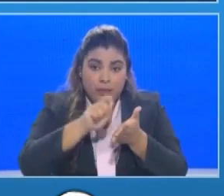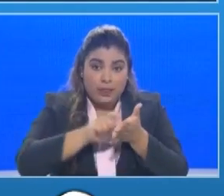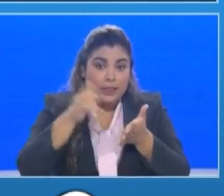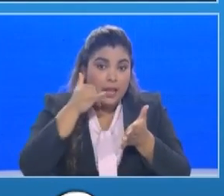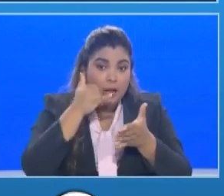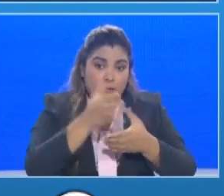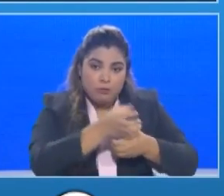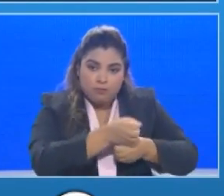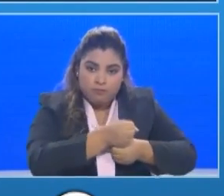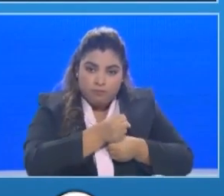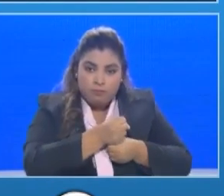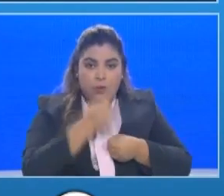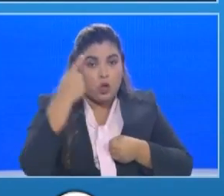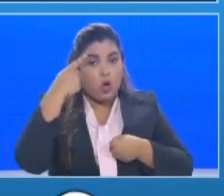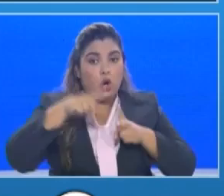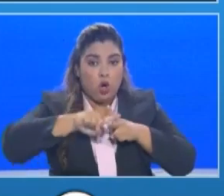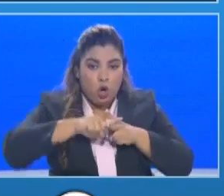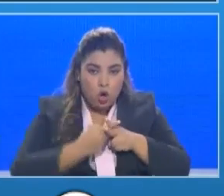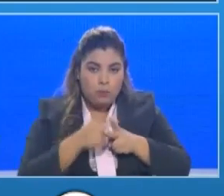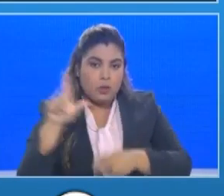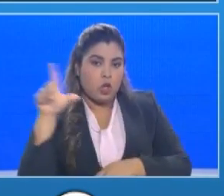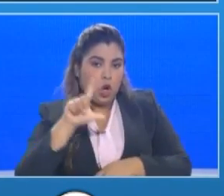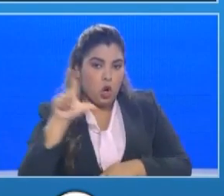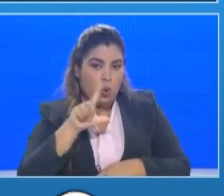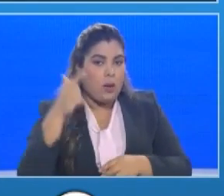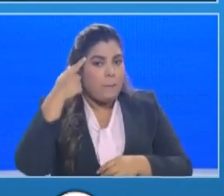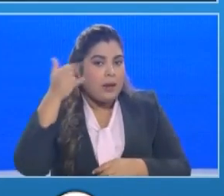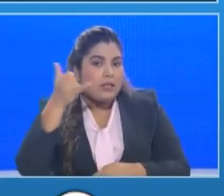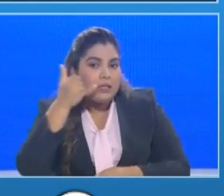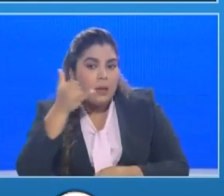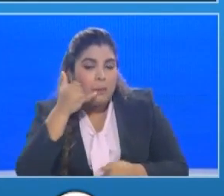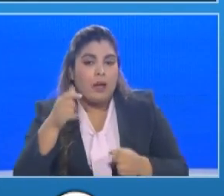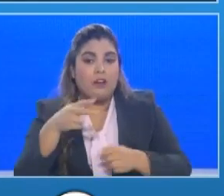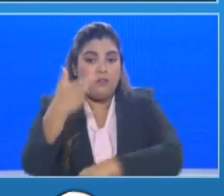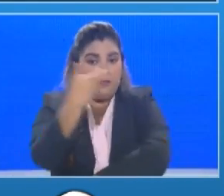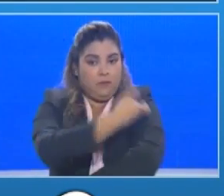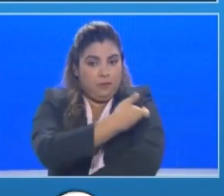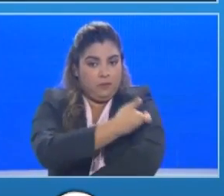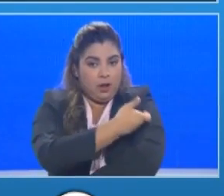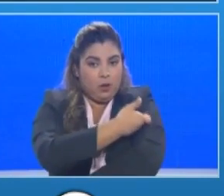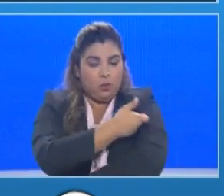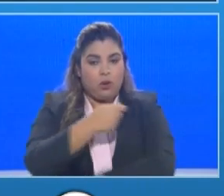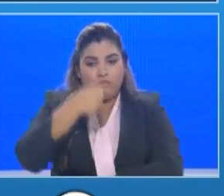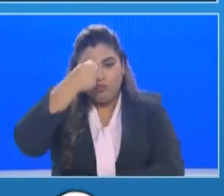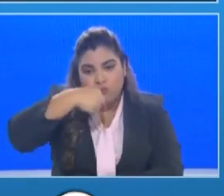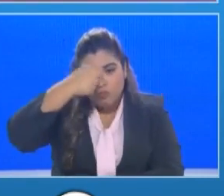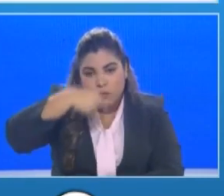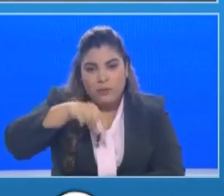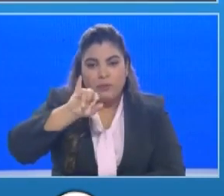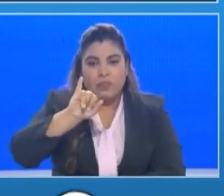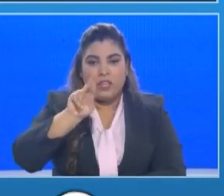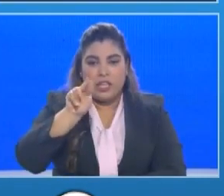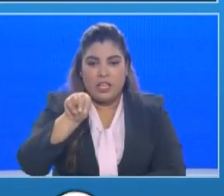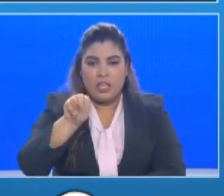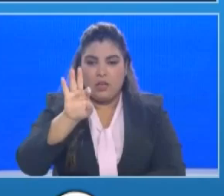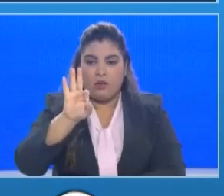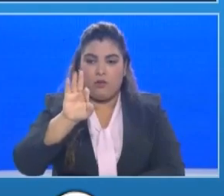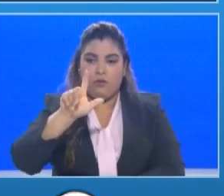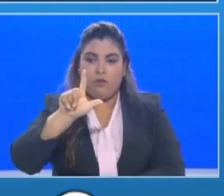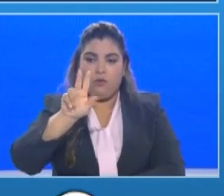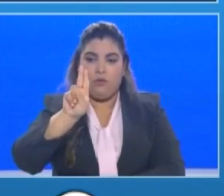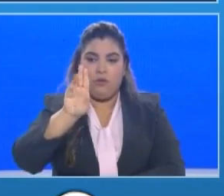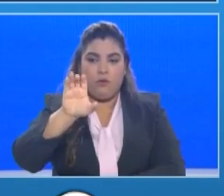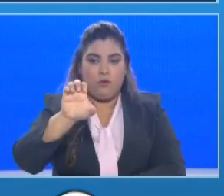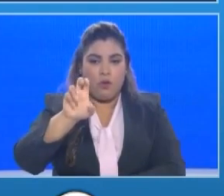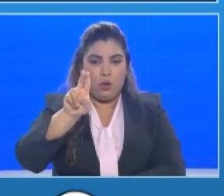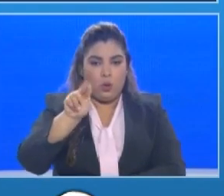hacer las llamadas a partir del lunes que es el teléfono que vamos a utilizar para las citas que se le van a hacer para evitar la aglomeración